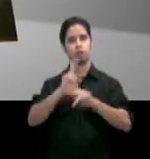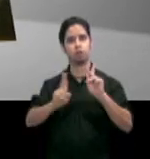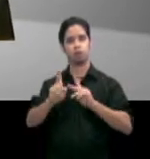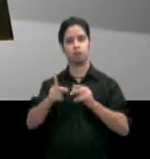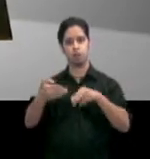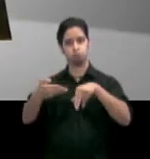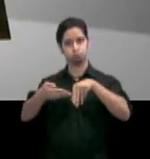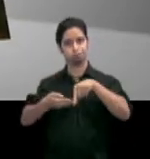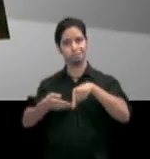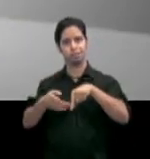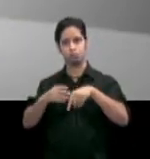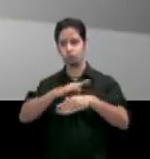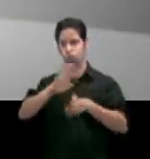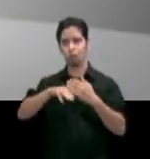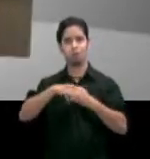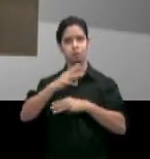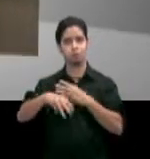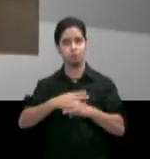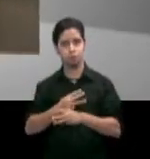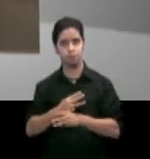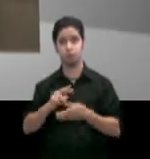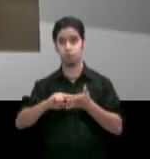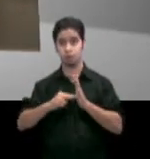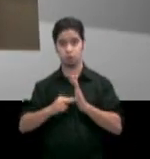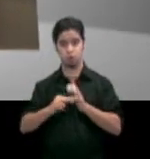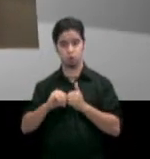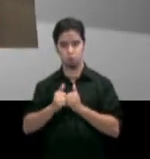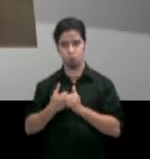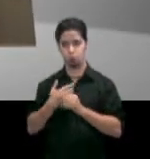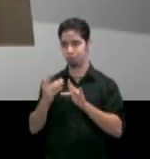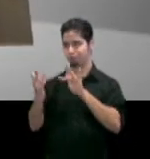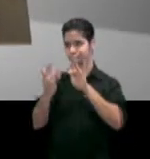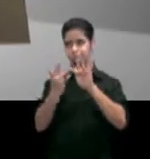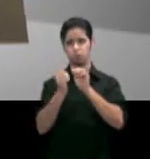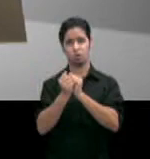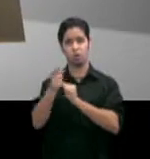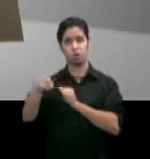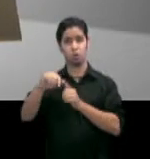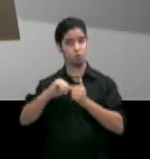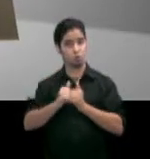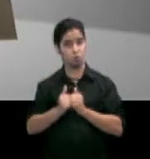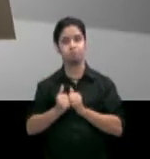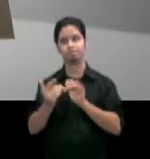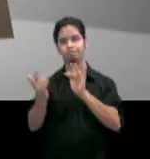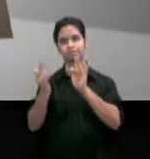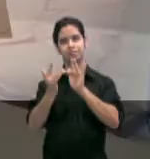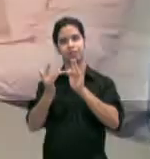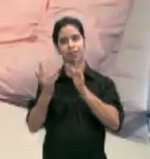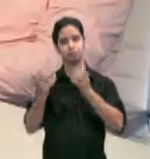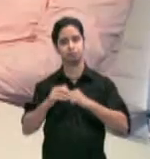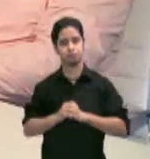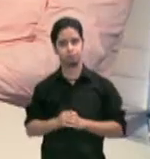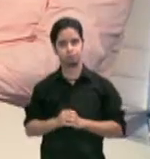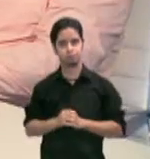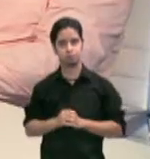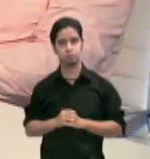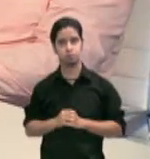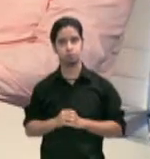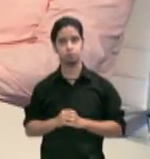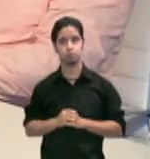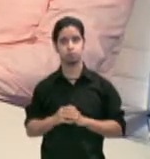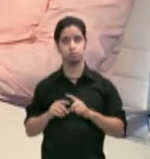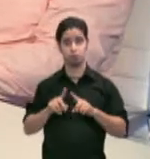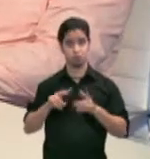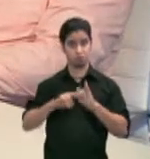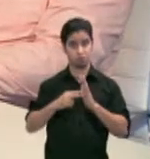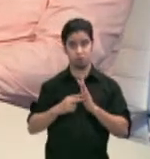que utilizo para llegar a todos ellos es el internet. Y obviamente cuando una persona es amputada, ya sea de una pierna o de la otra, uno